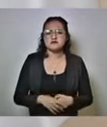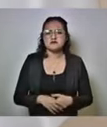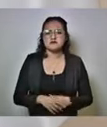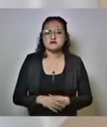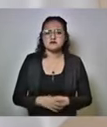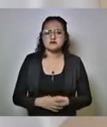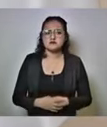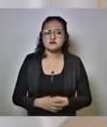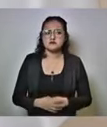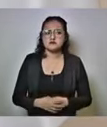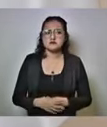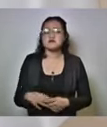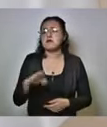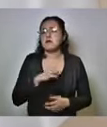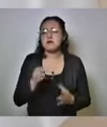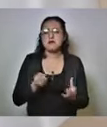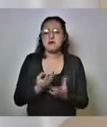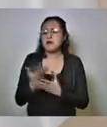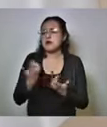pueden salir